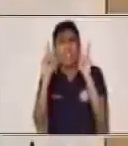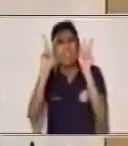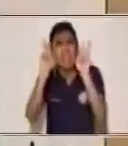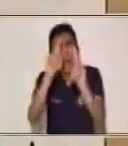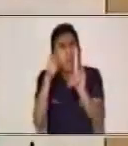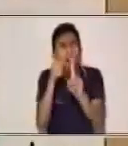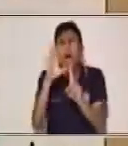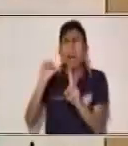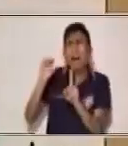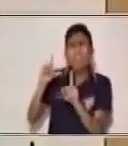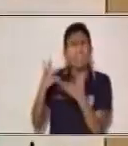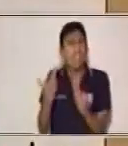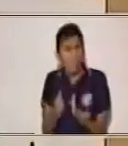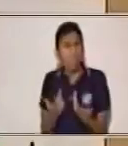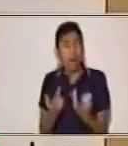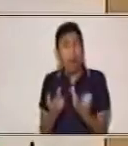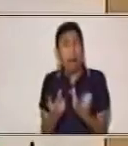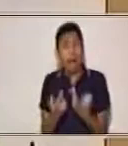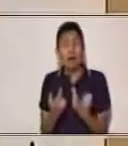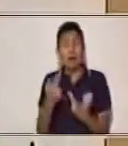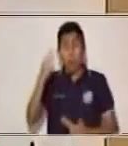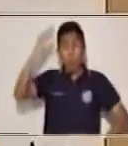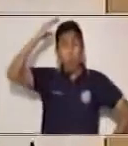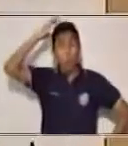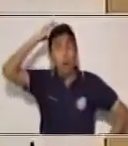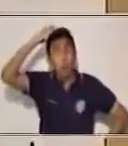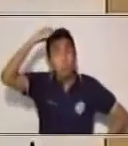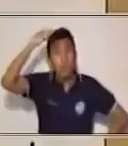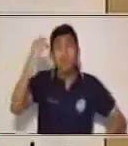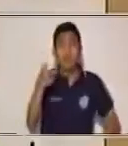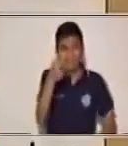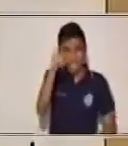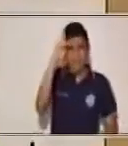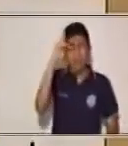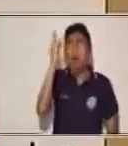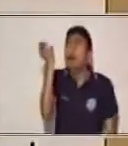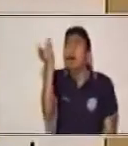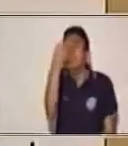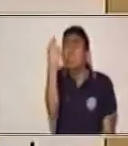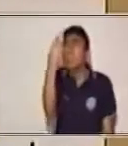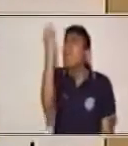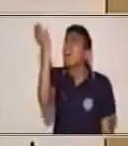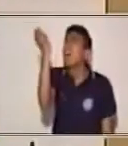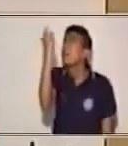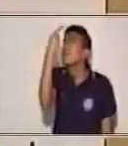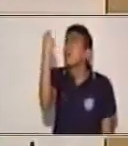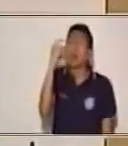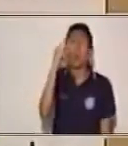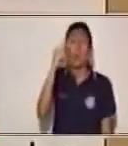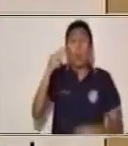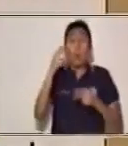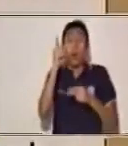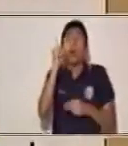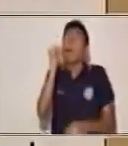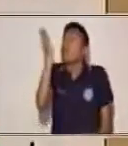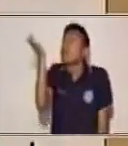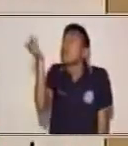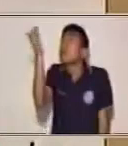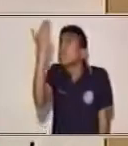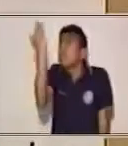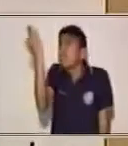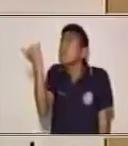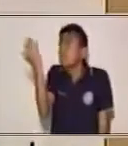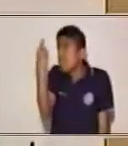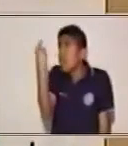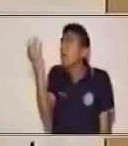Muy bien. De que a barrigón no le daban trabajo. Él fue a buscar trabajo, no le dieron trabajo porque no parecía un señor.